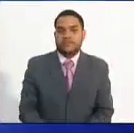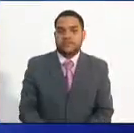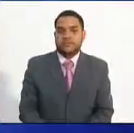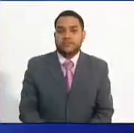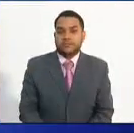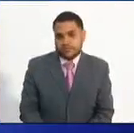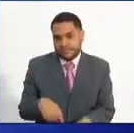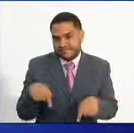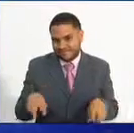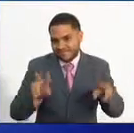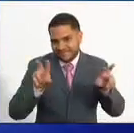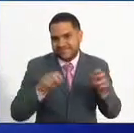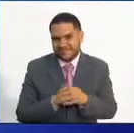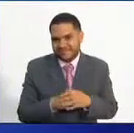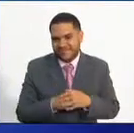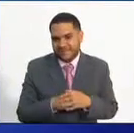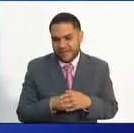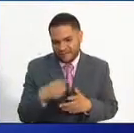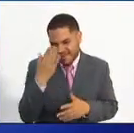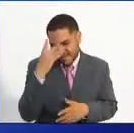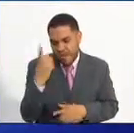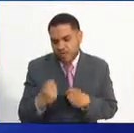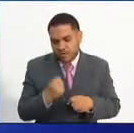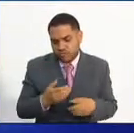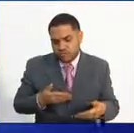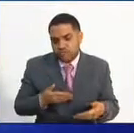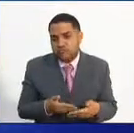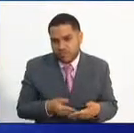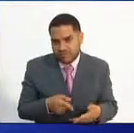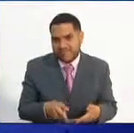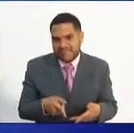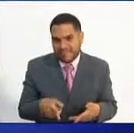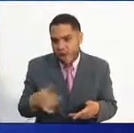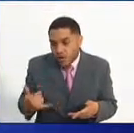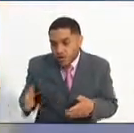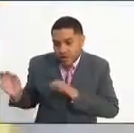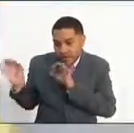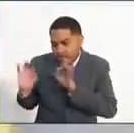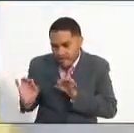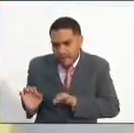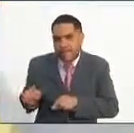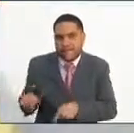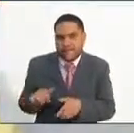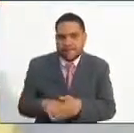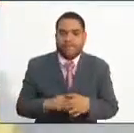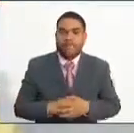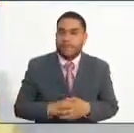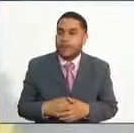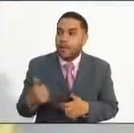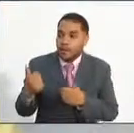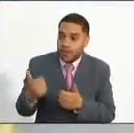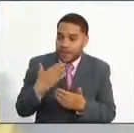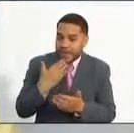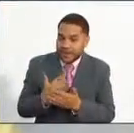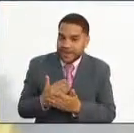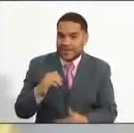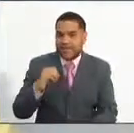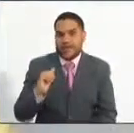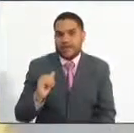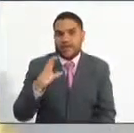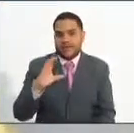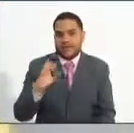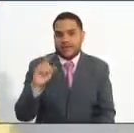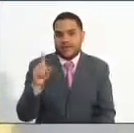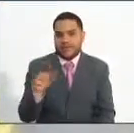que en este momento ya para finalizar el año tenemos en preparación. Muy bien, comisionado Acosta, muchísimas gracias.